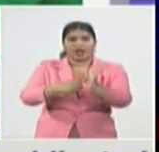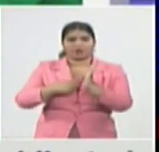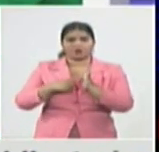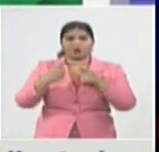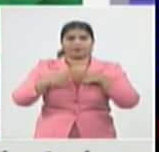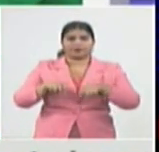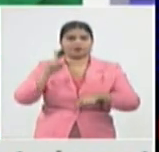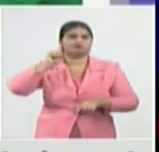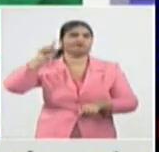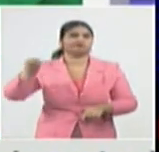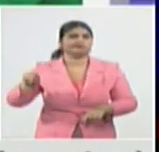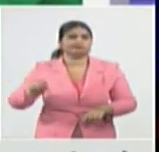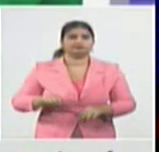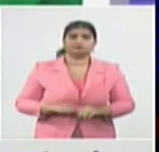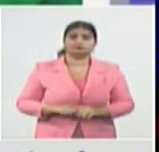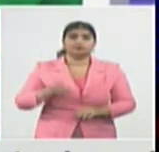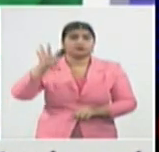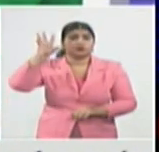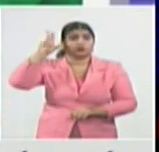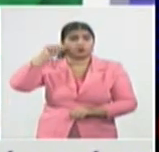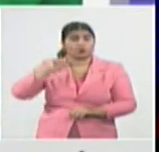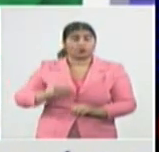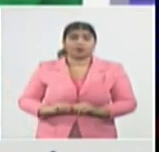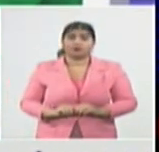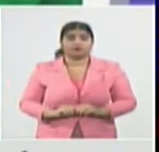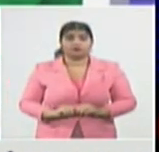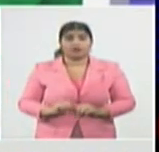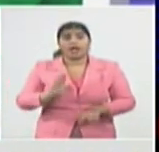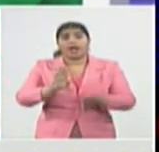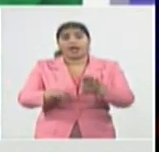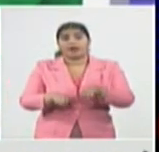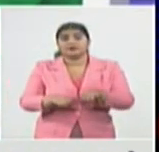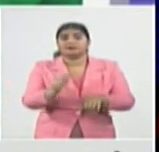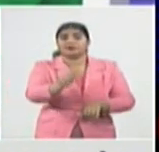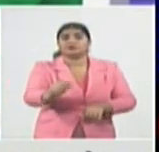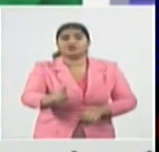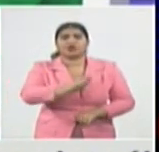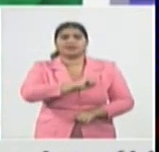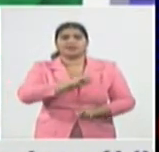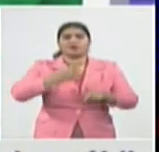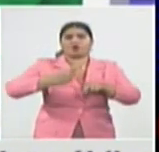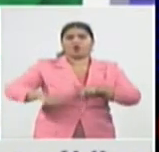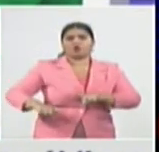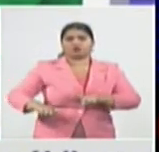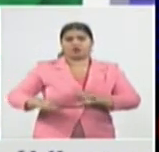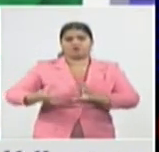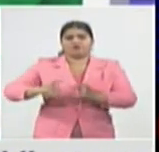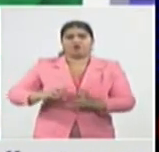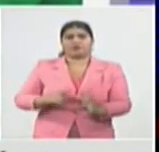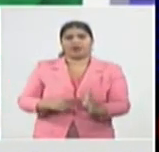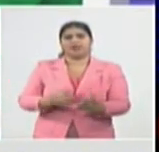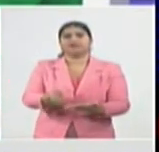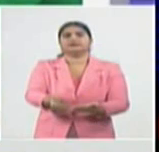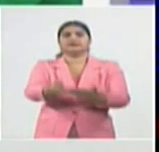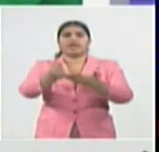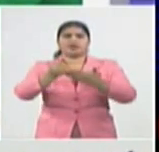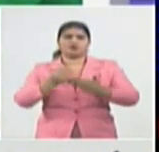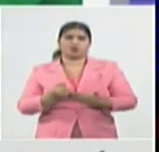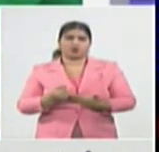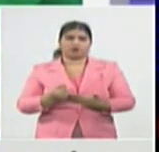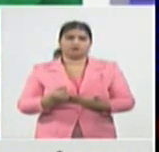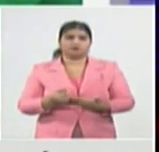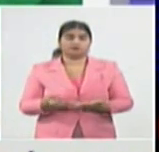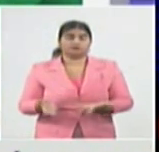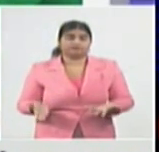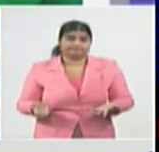se brinda no es el que las personas esperan para satisfacer la complejidad o la necesidad muy bien como